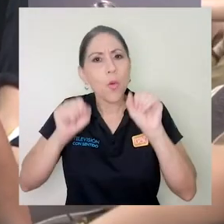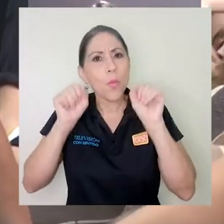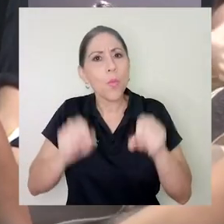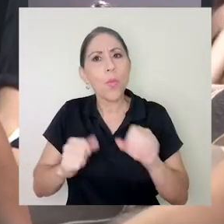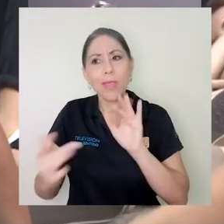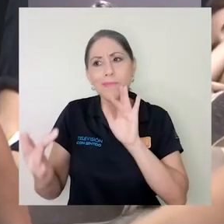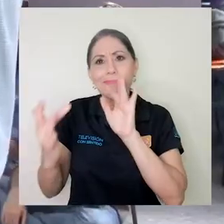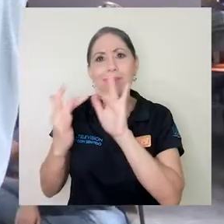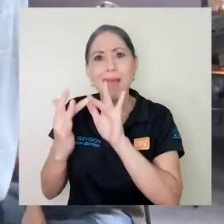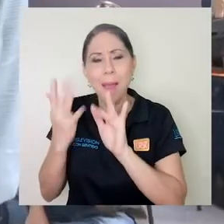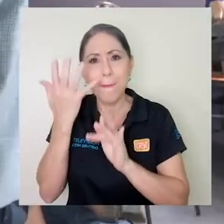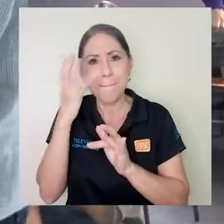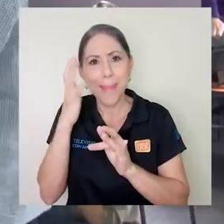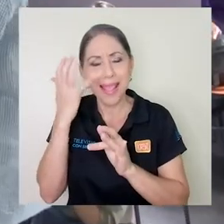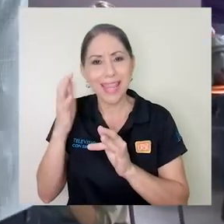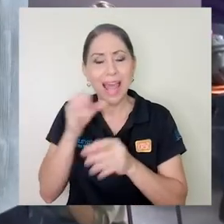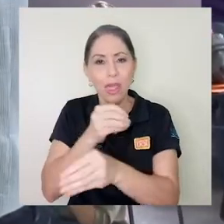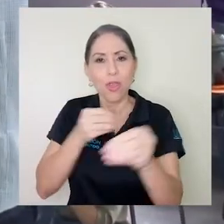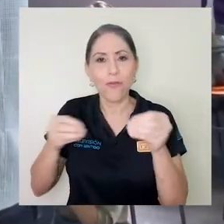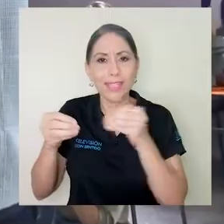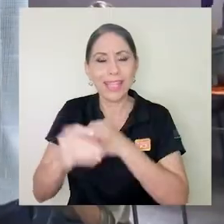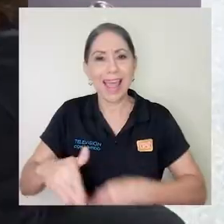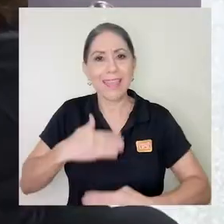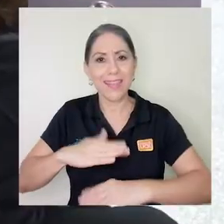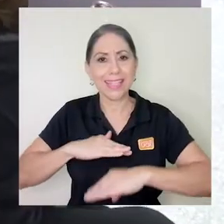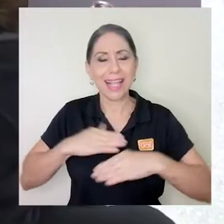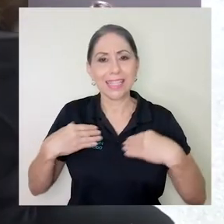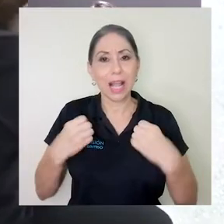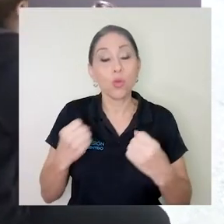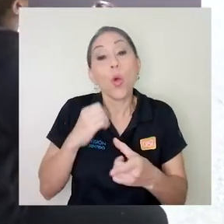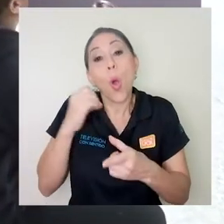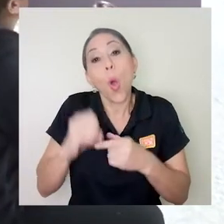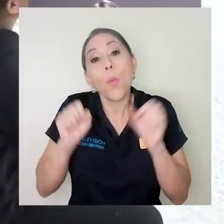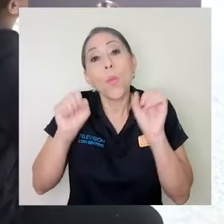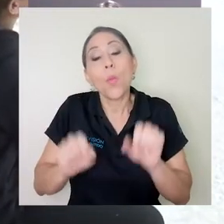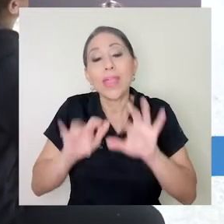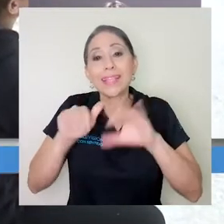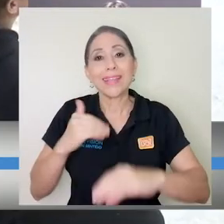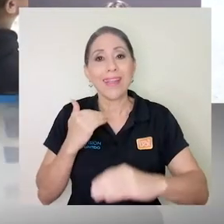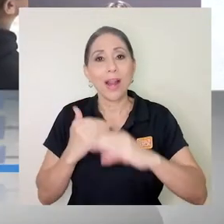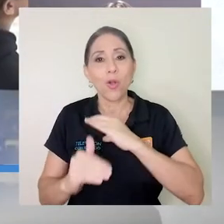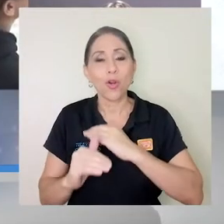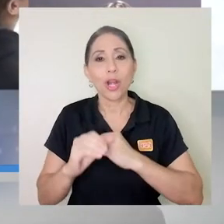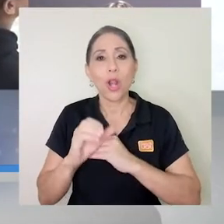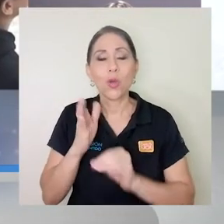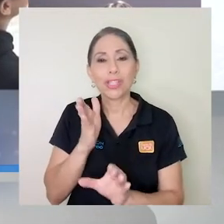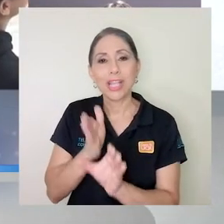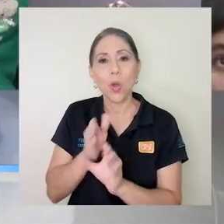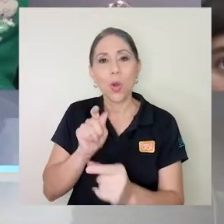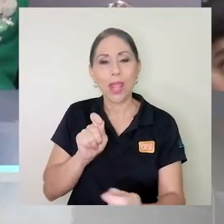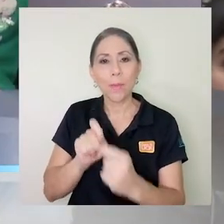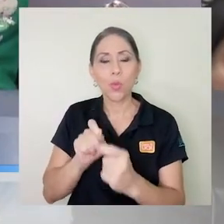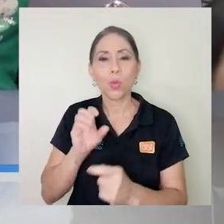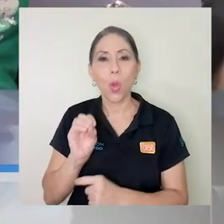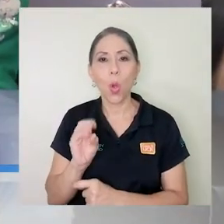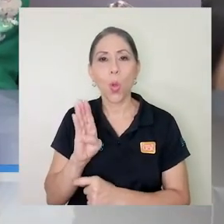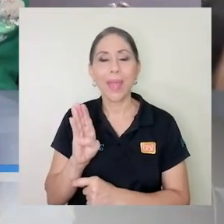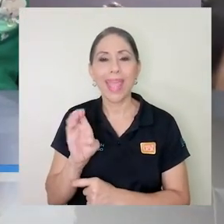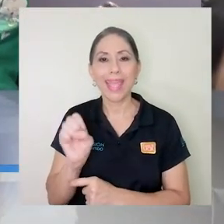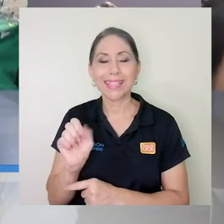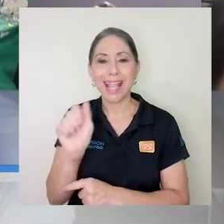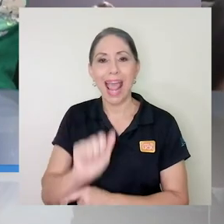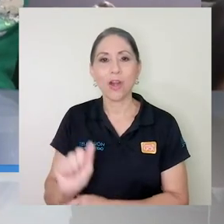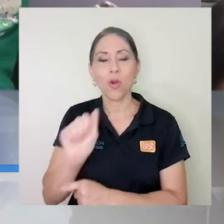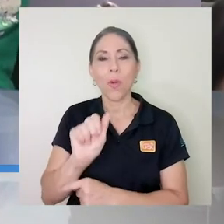puede seguir la página en Facebook de la Oficina de Bienestar y Salud o bien escribir al correo psicología.obs